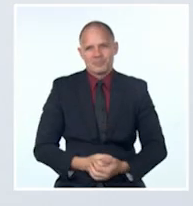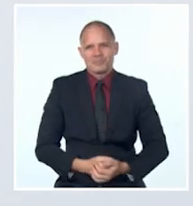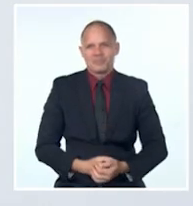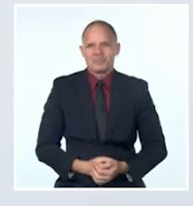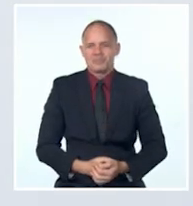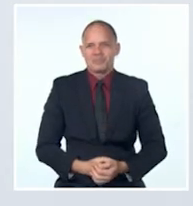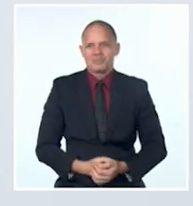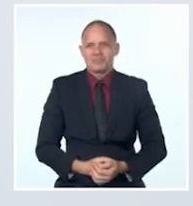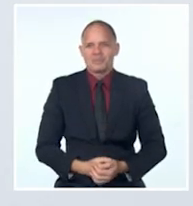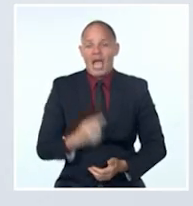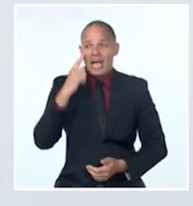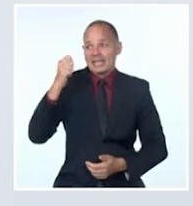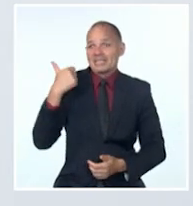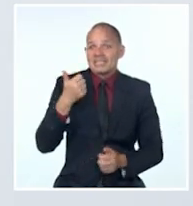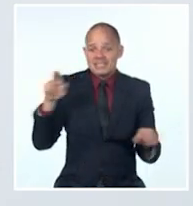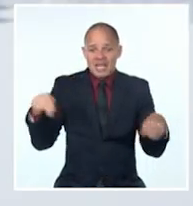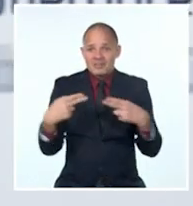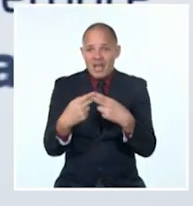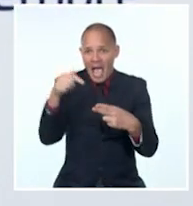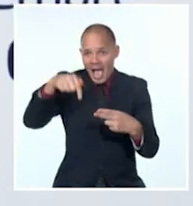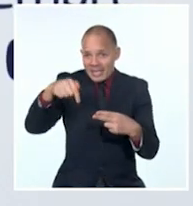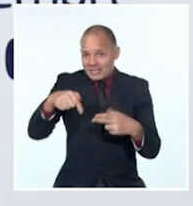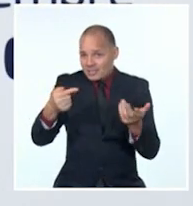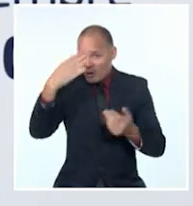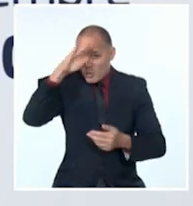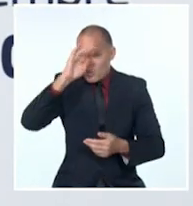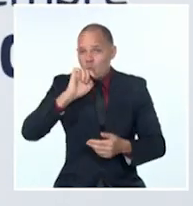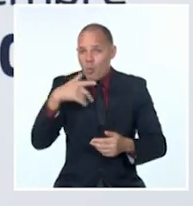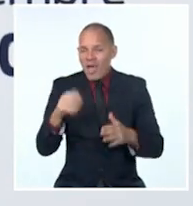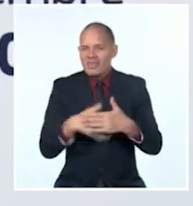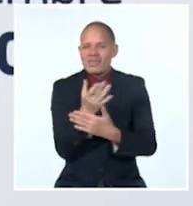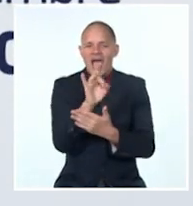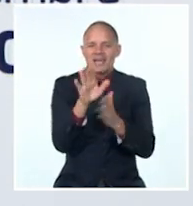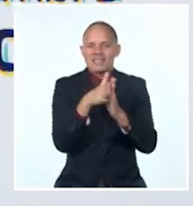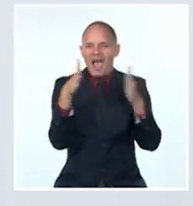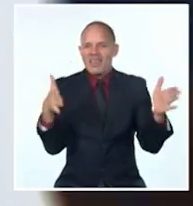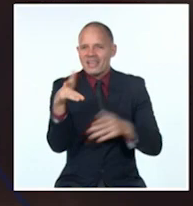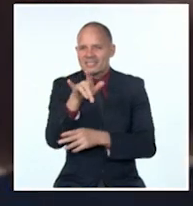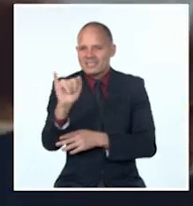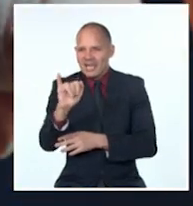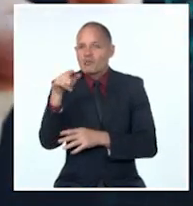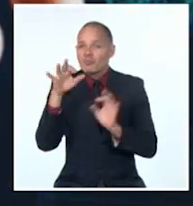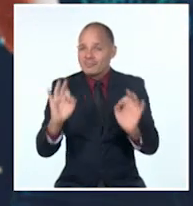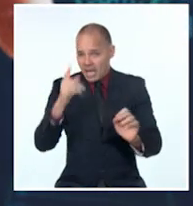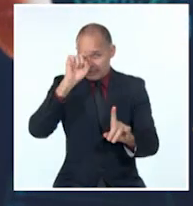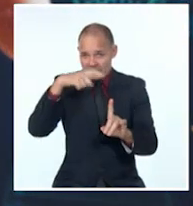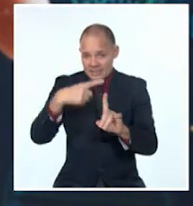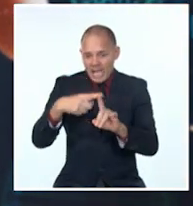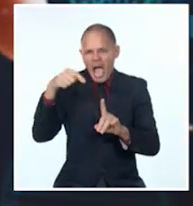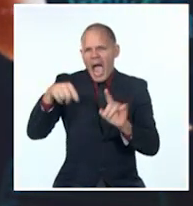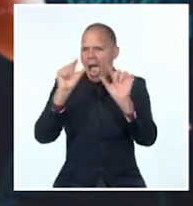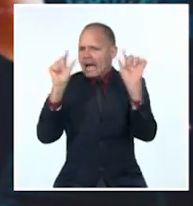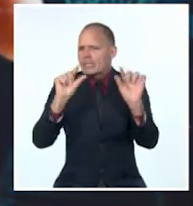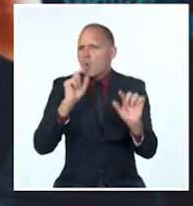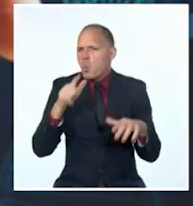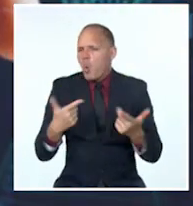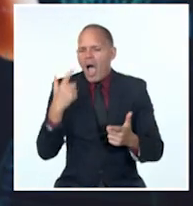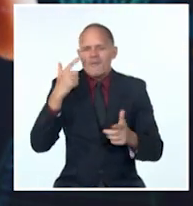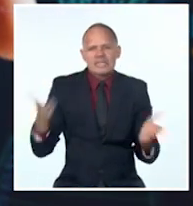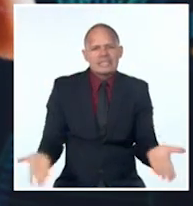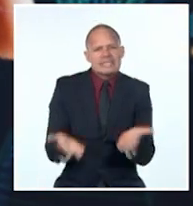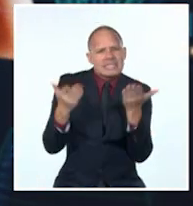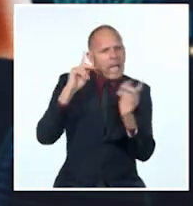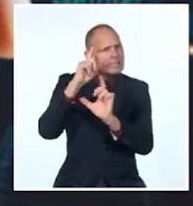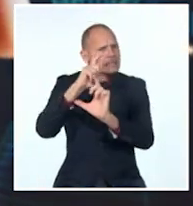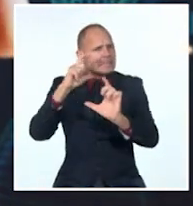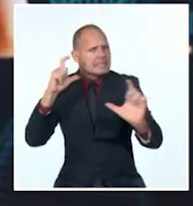El Grupo de los 77 en La Habana, los días 15 y 16 de septiembre. Retos actuales del desarrollo, papel de la ciencia,